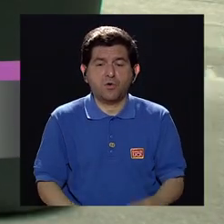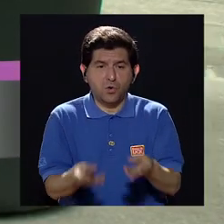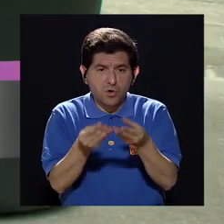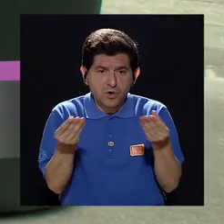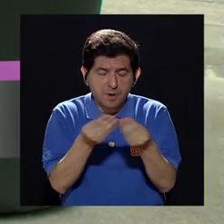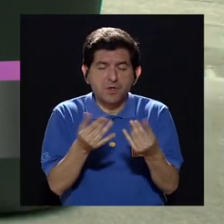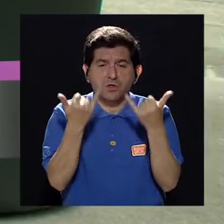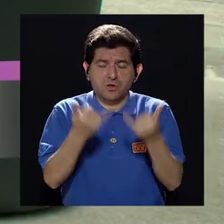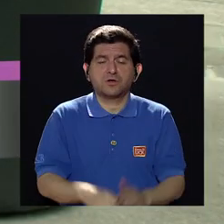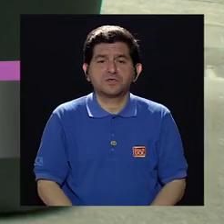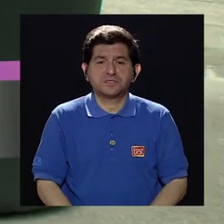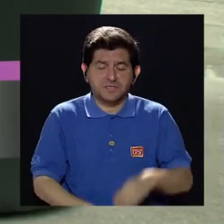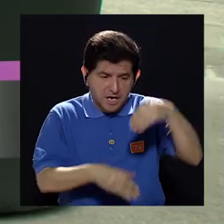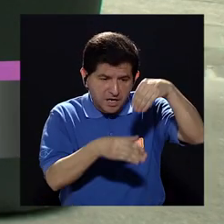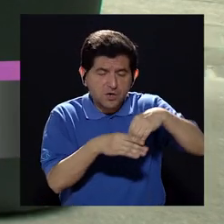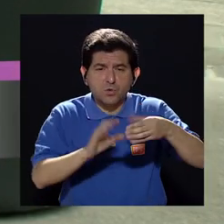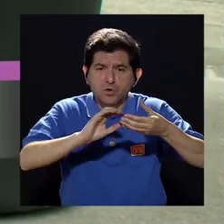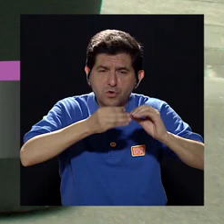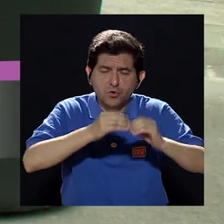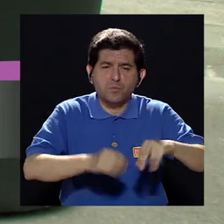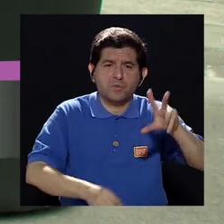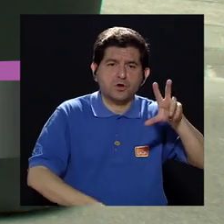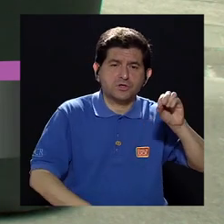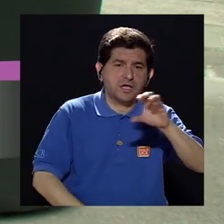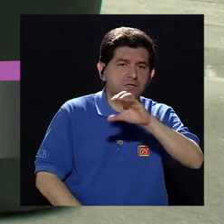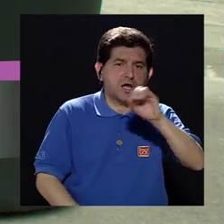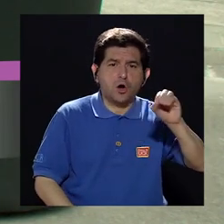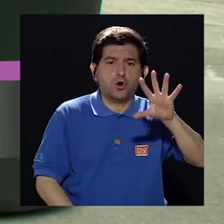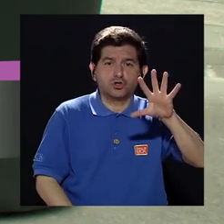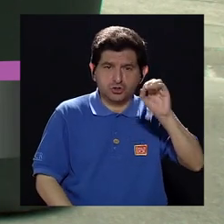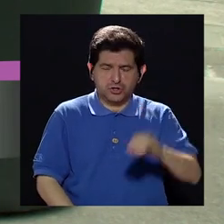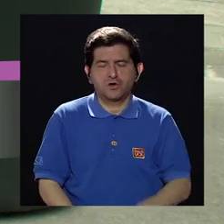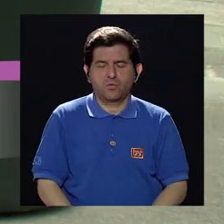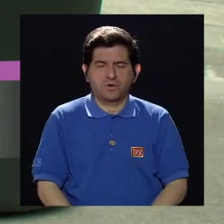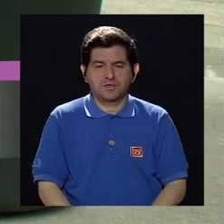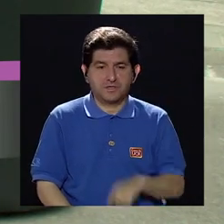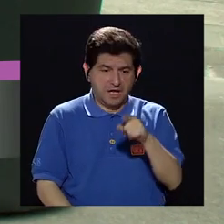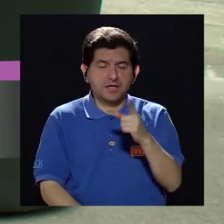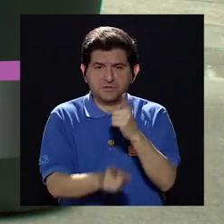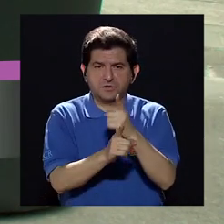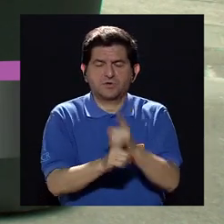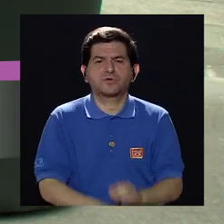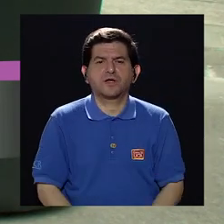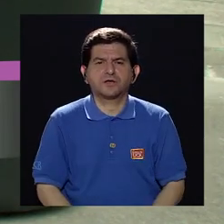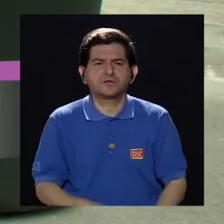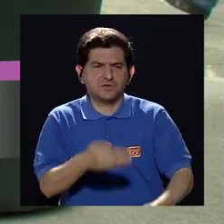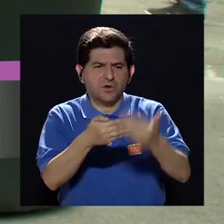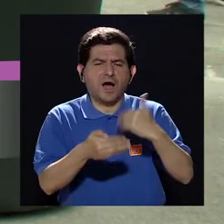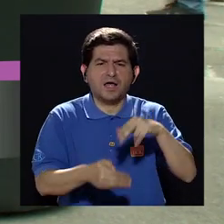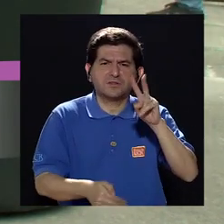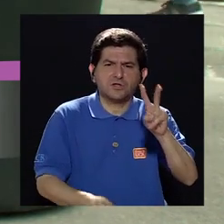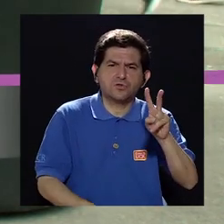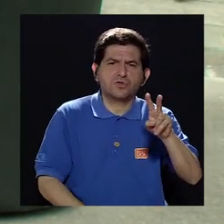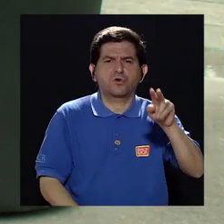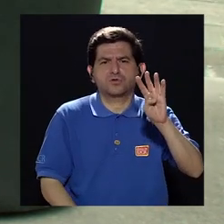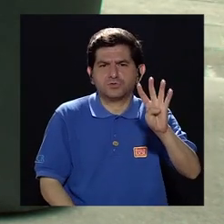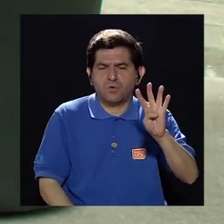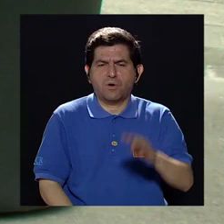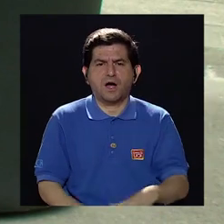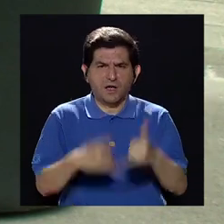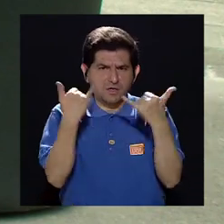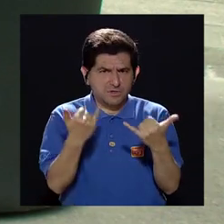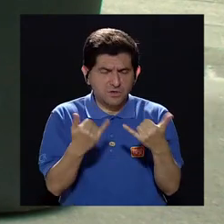mercado que ya tiene factor 30 o factor 50. Entonces, esa es una manera muy apropiada. Los que eran factor 2, factor